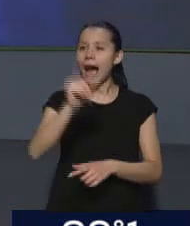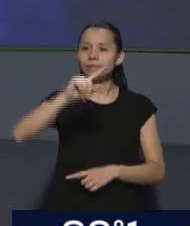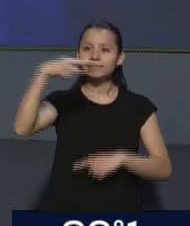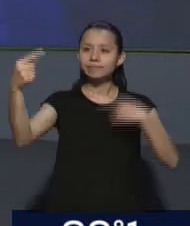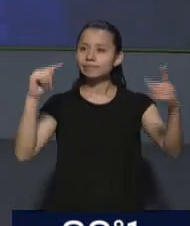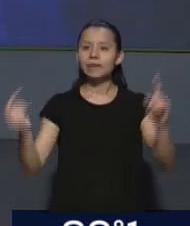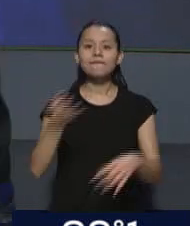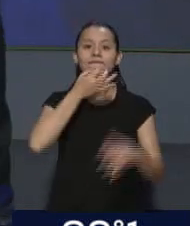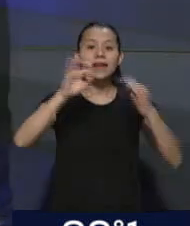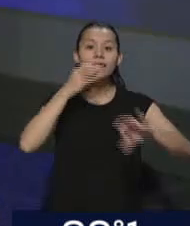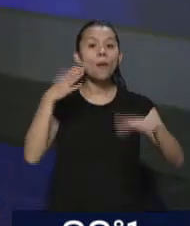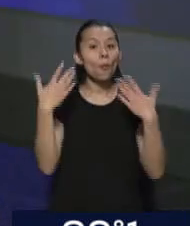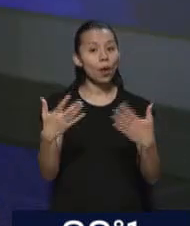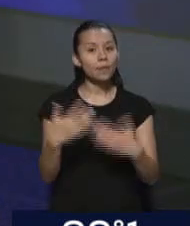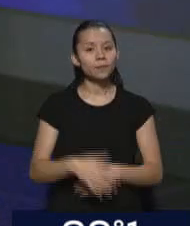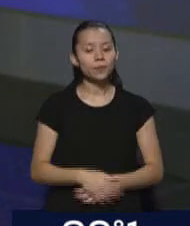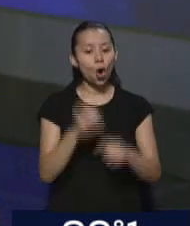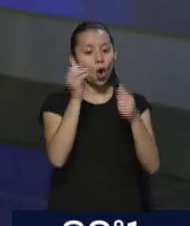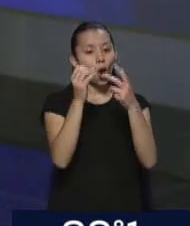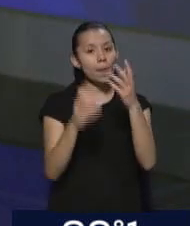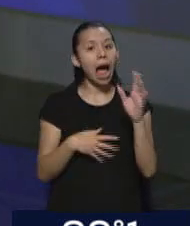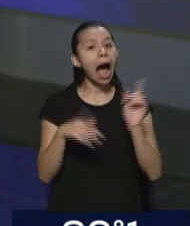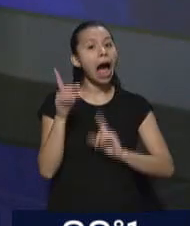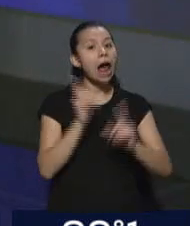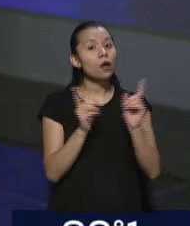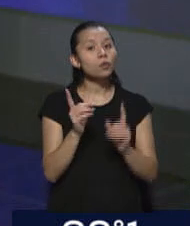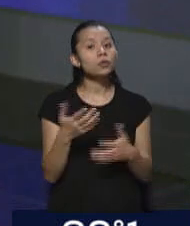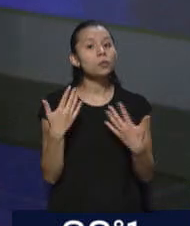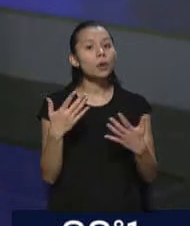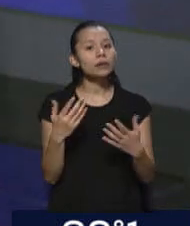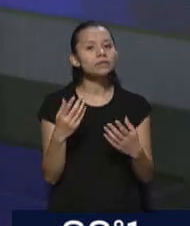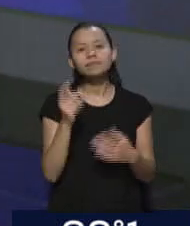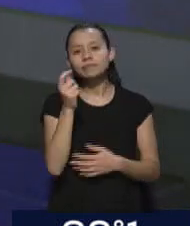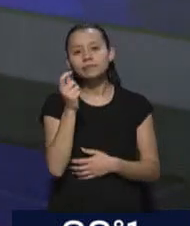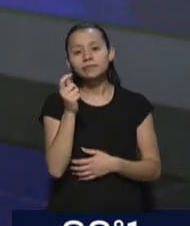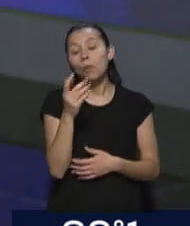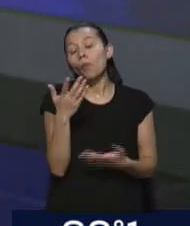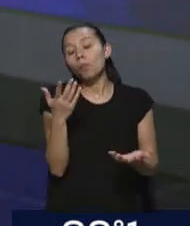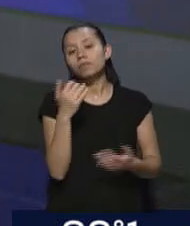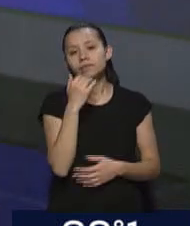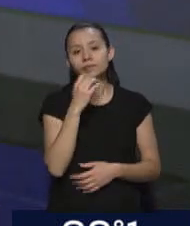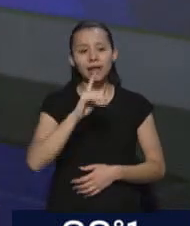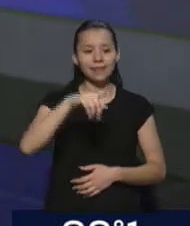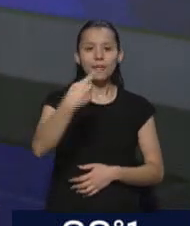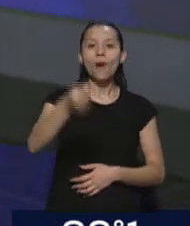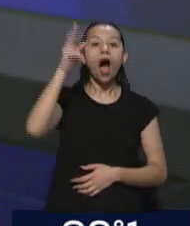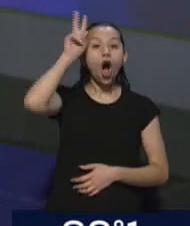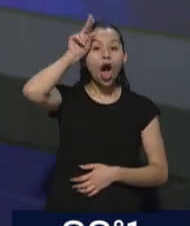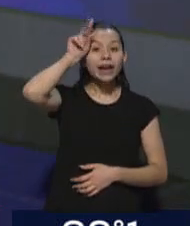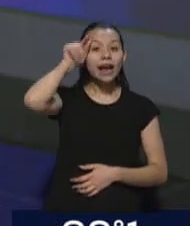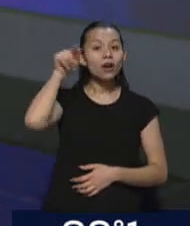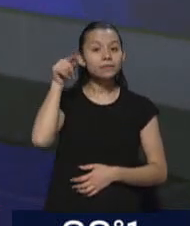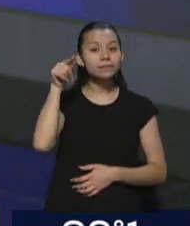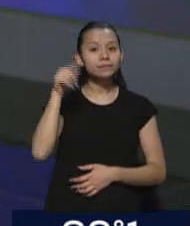te tiré algunos nombres que pueden estar, además de Tadeo García Salazar, el resto lo va a reconocer Cornejo una vez que